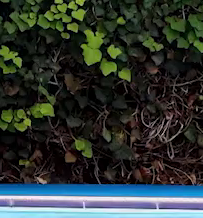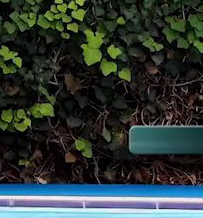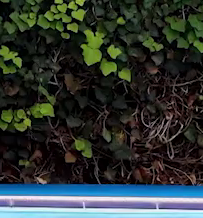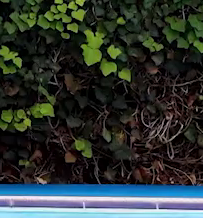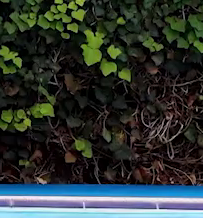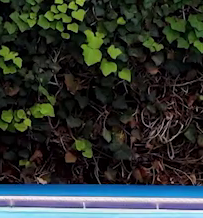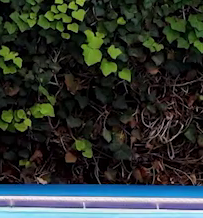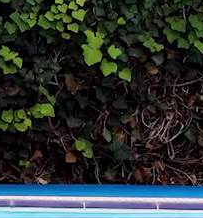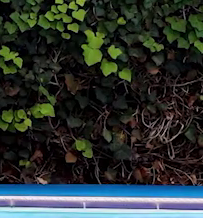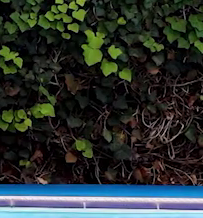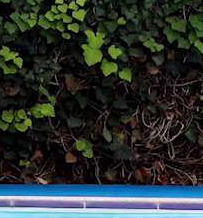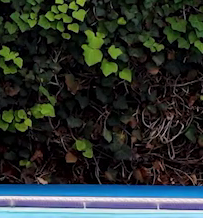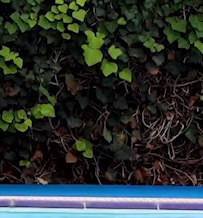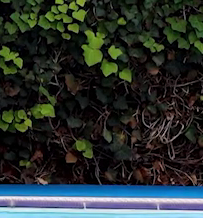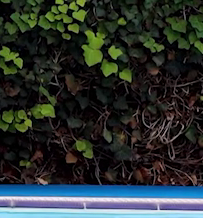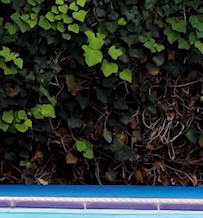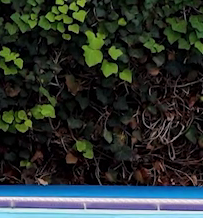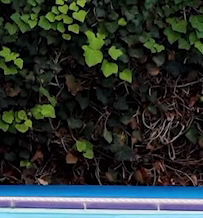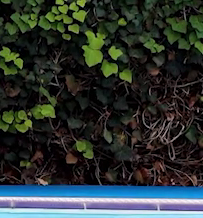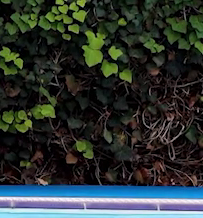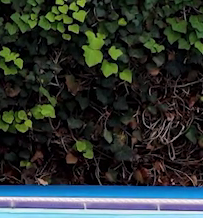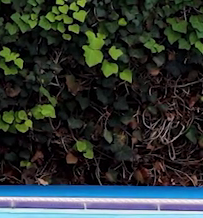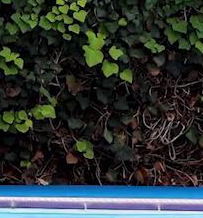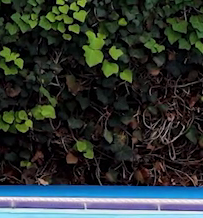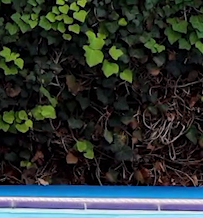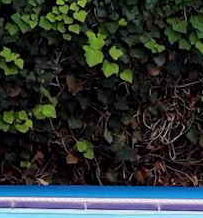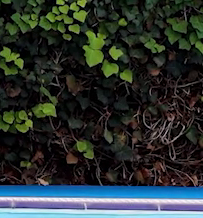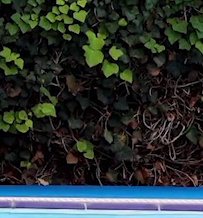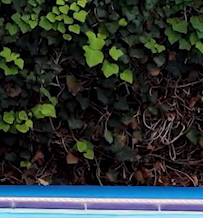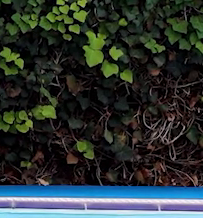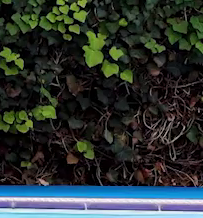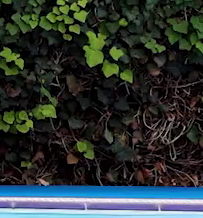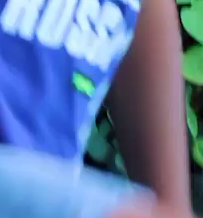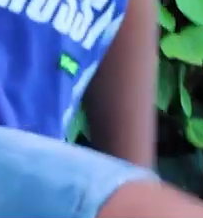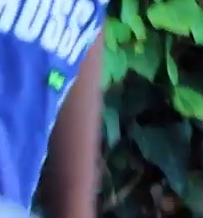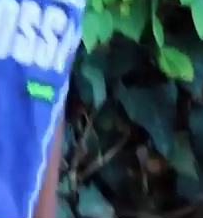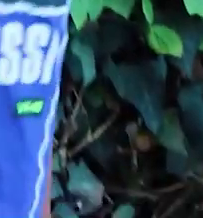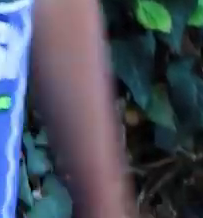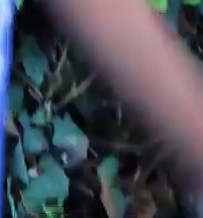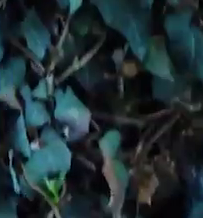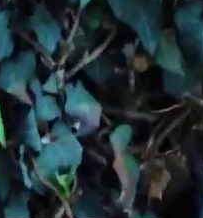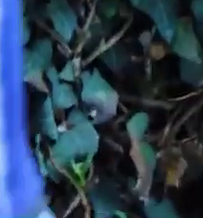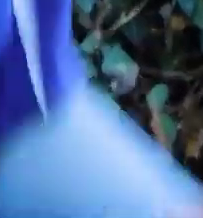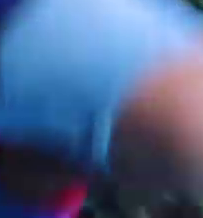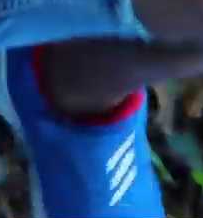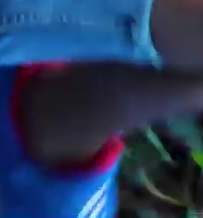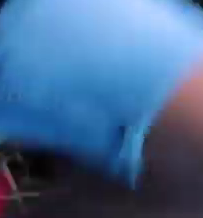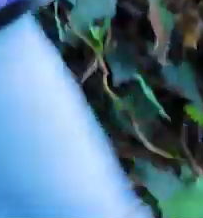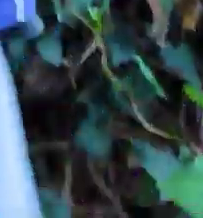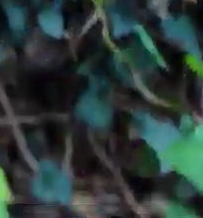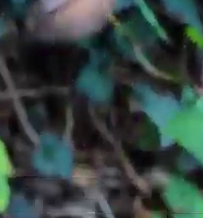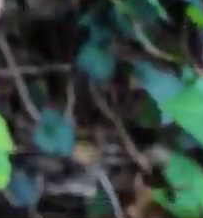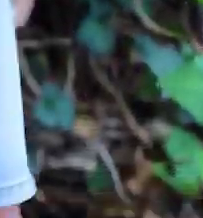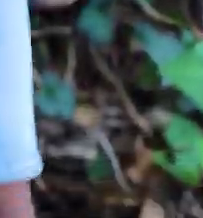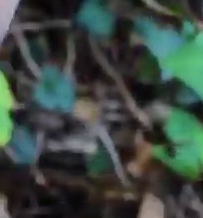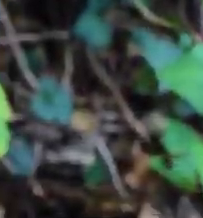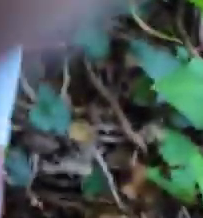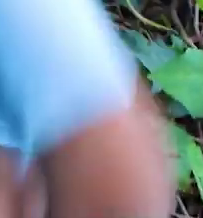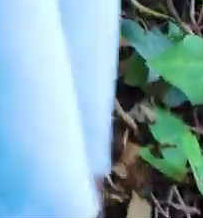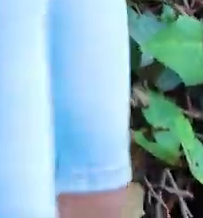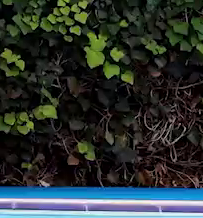Nos ponemos en posición. Y elevamos rodilla derecha, mano derecha. Muy bien. Izquierda.